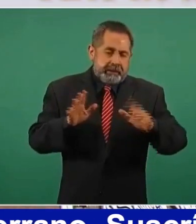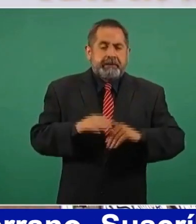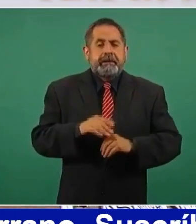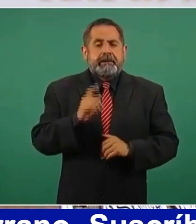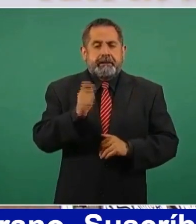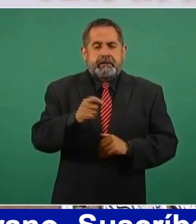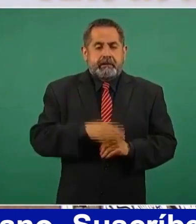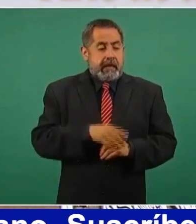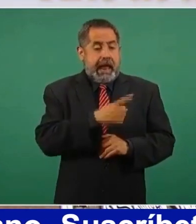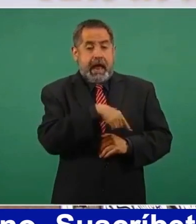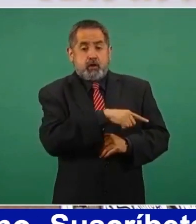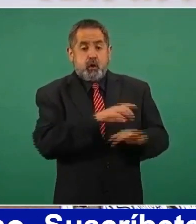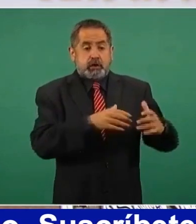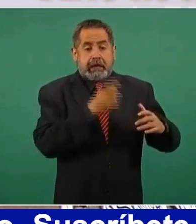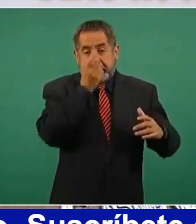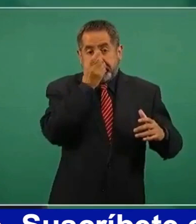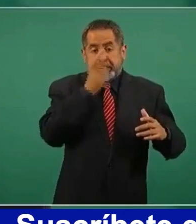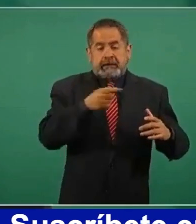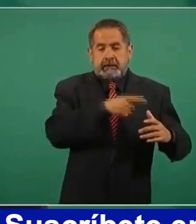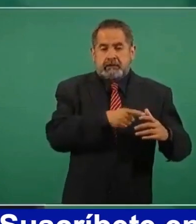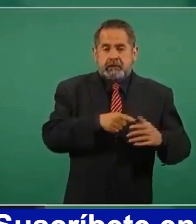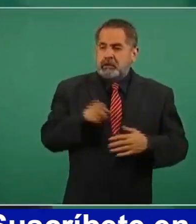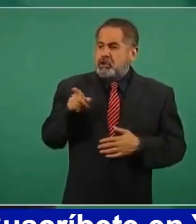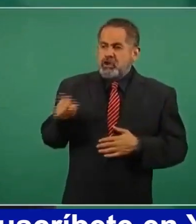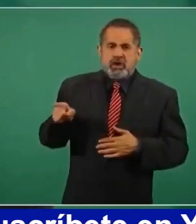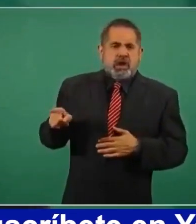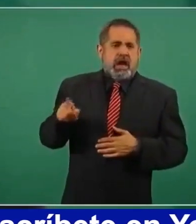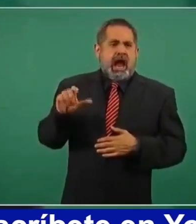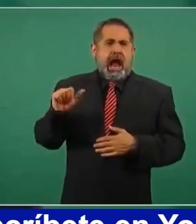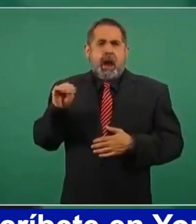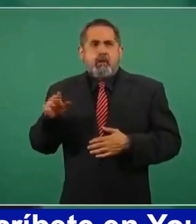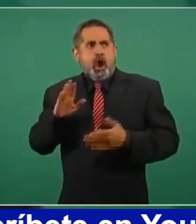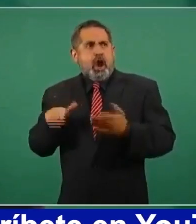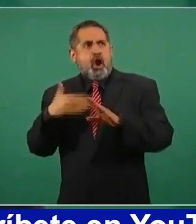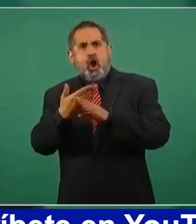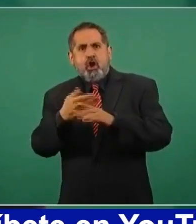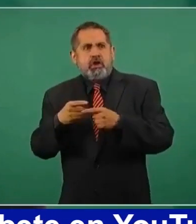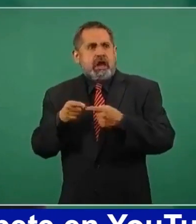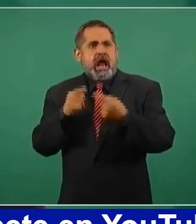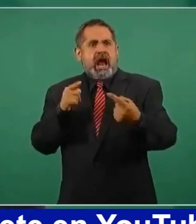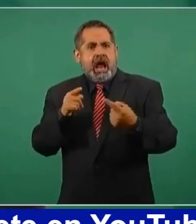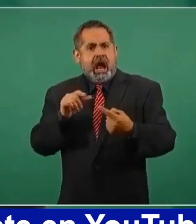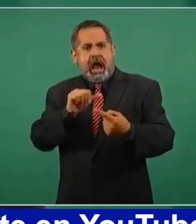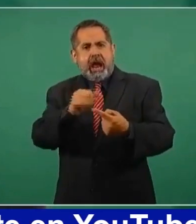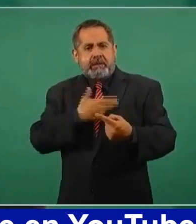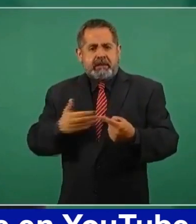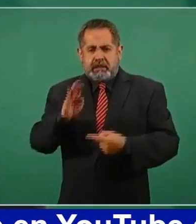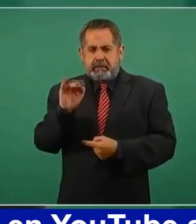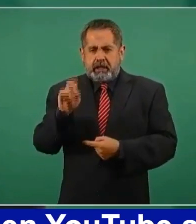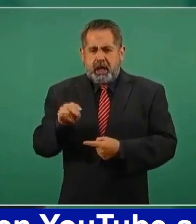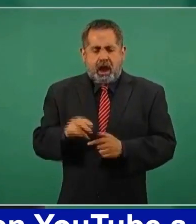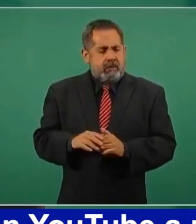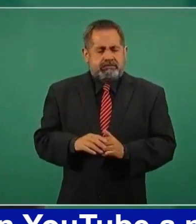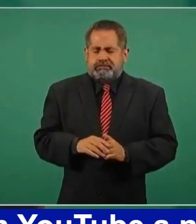argumentaban de que estábamos en contra del presidente Biden.